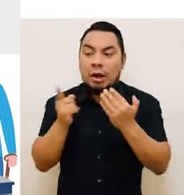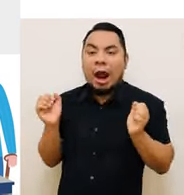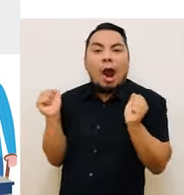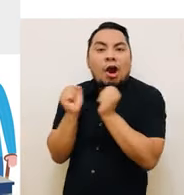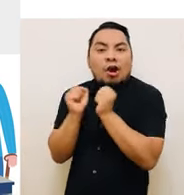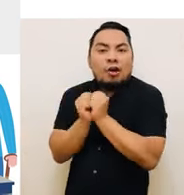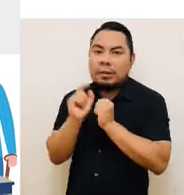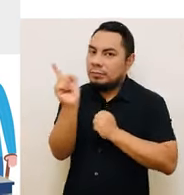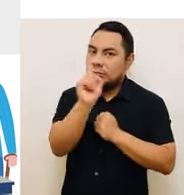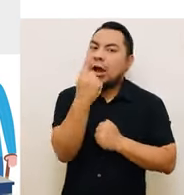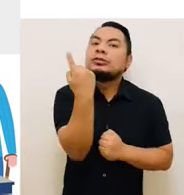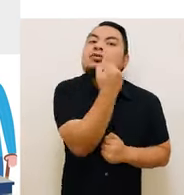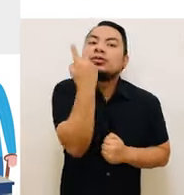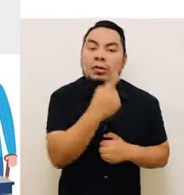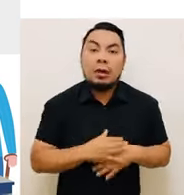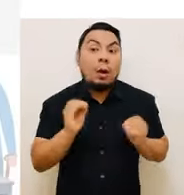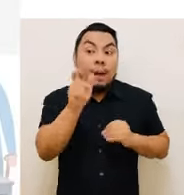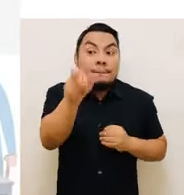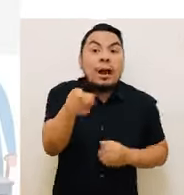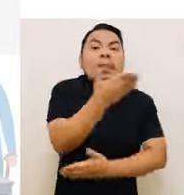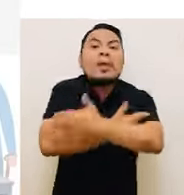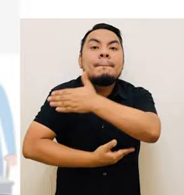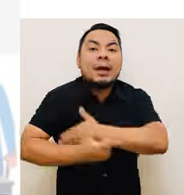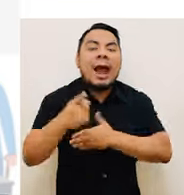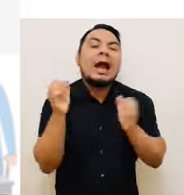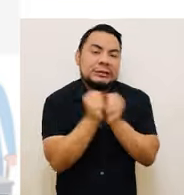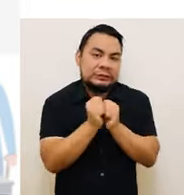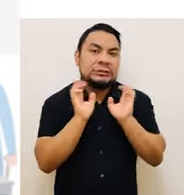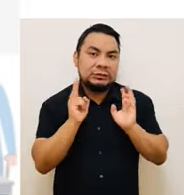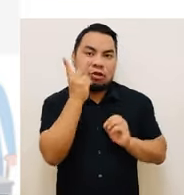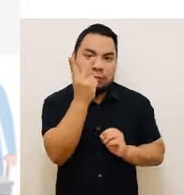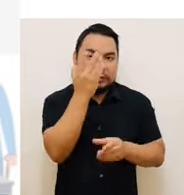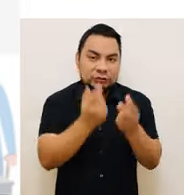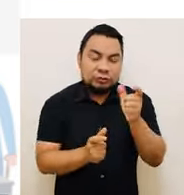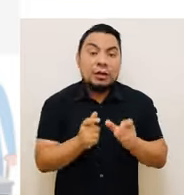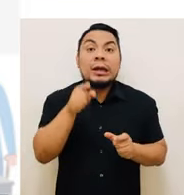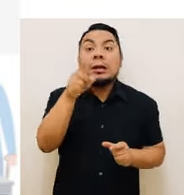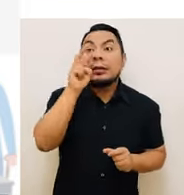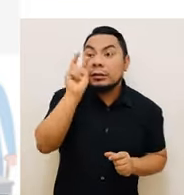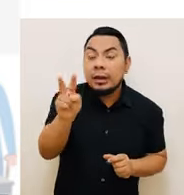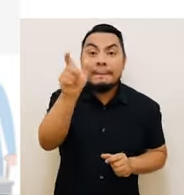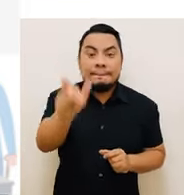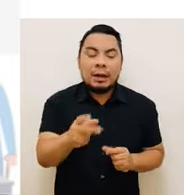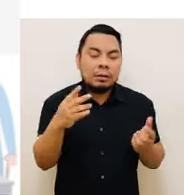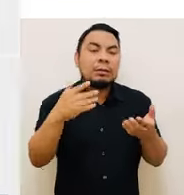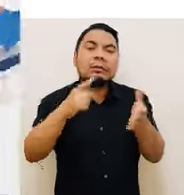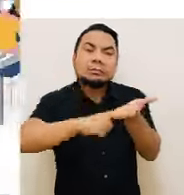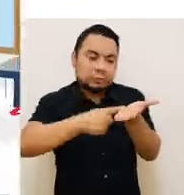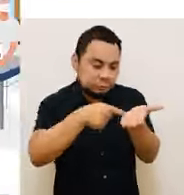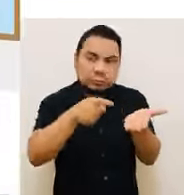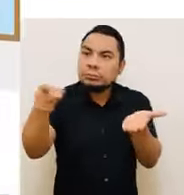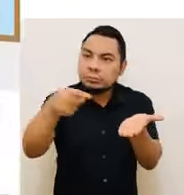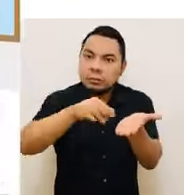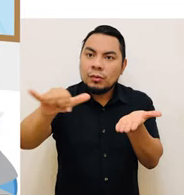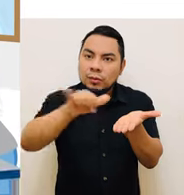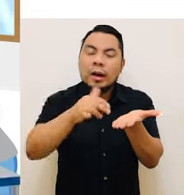salvo en caso de que tengan alguna discapacidad. Asimismo, podrás impugnar la identidad del elector y formular